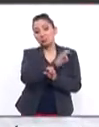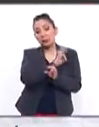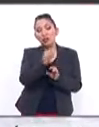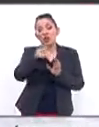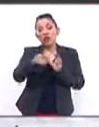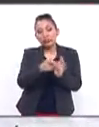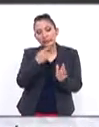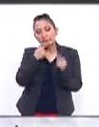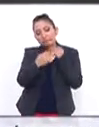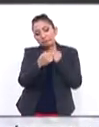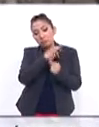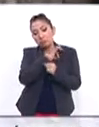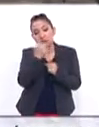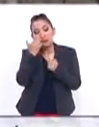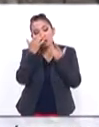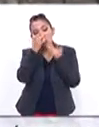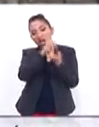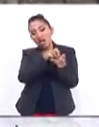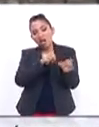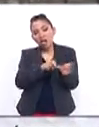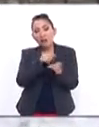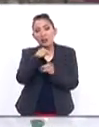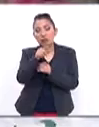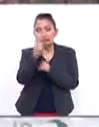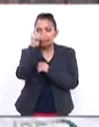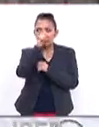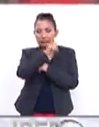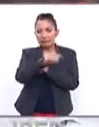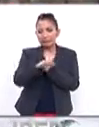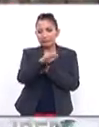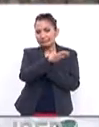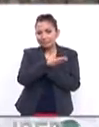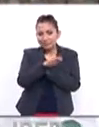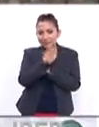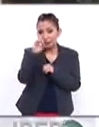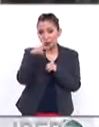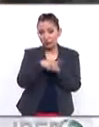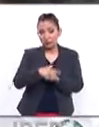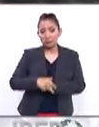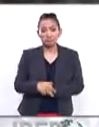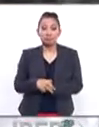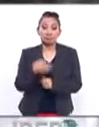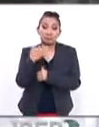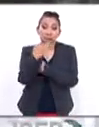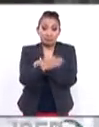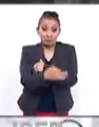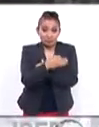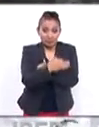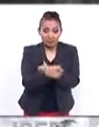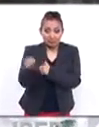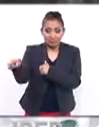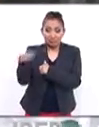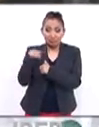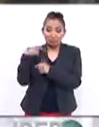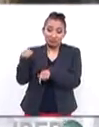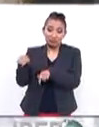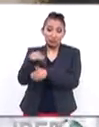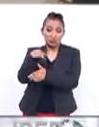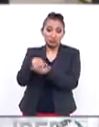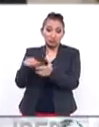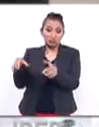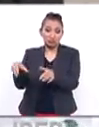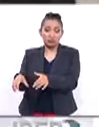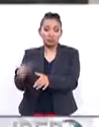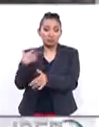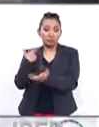una renegociación y ya veremos, pero yo creo que eso complicaría el marco europeo. Por el momento, la pelota está en la cancha